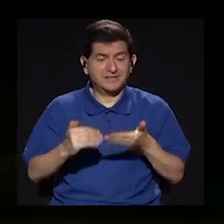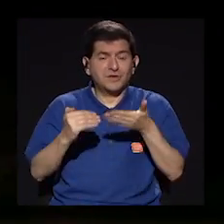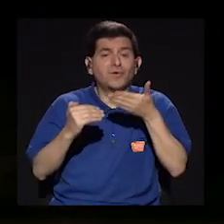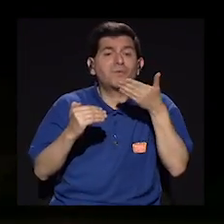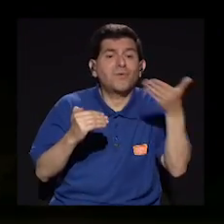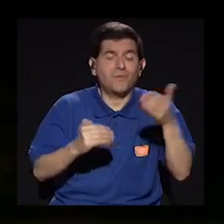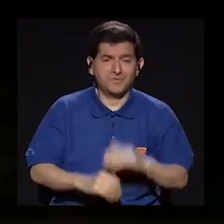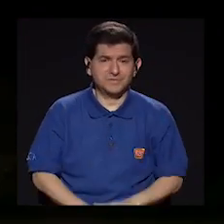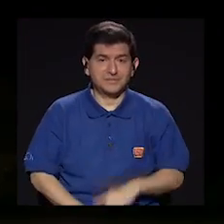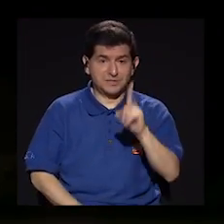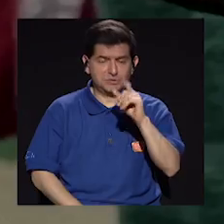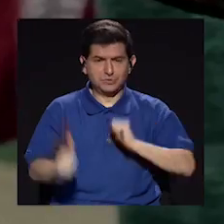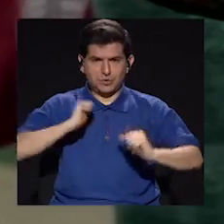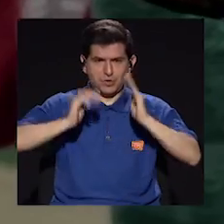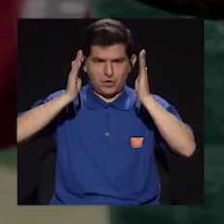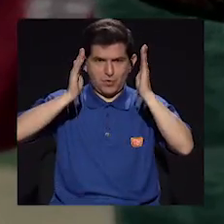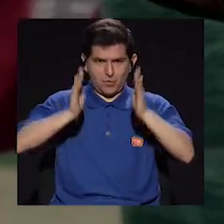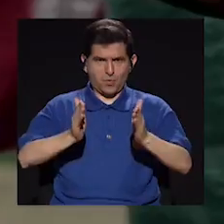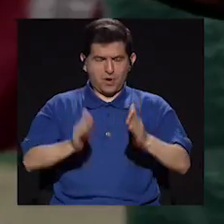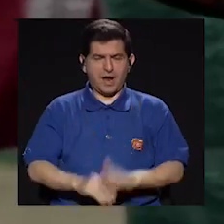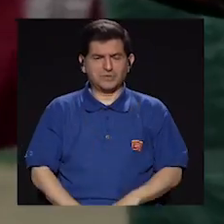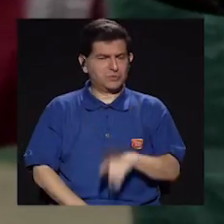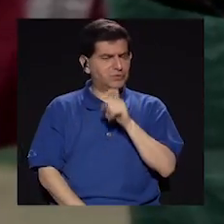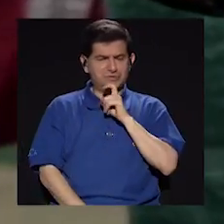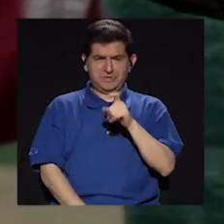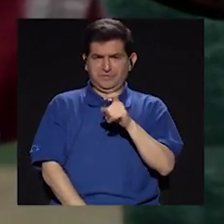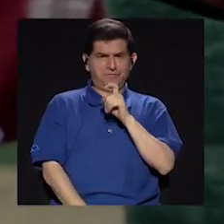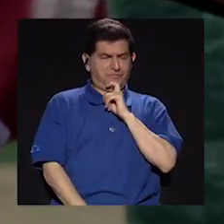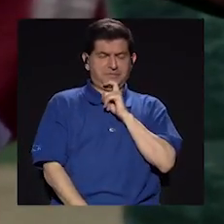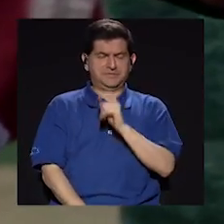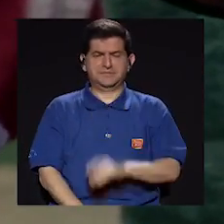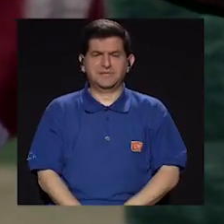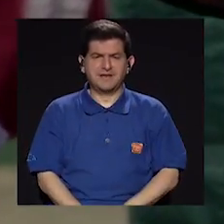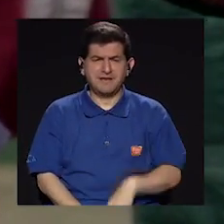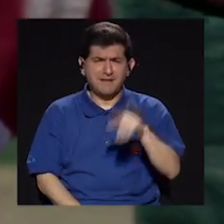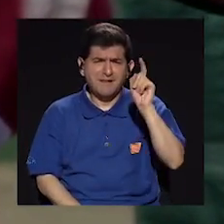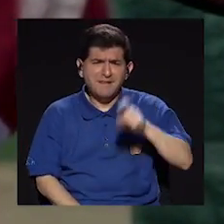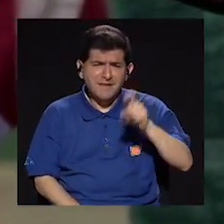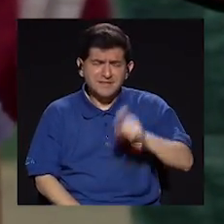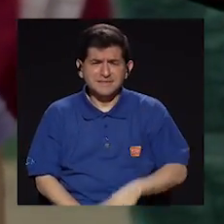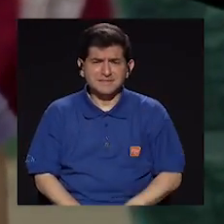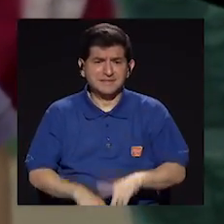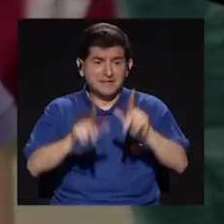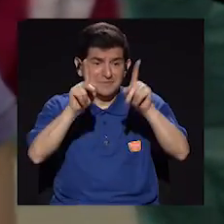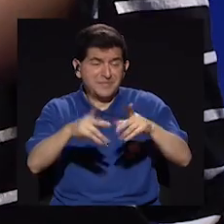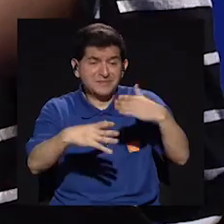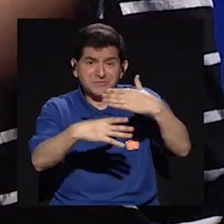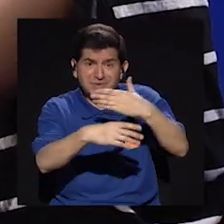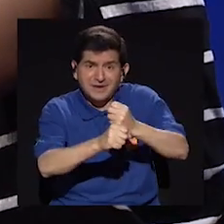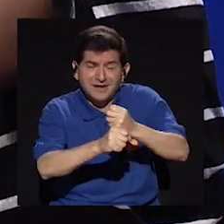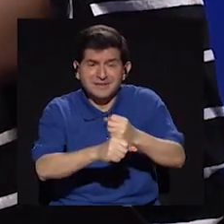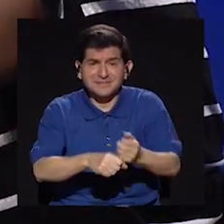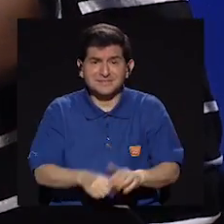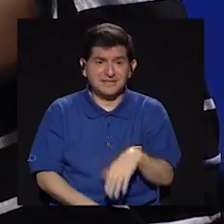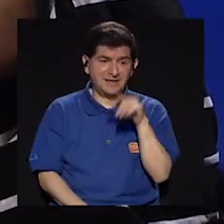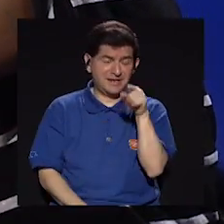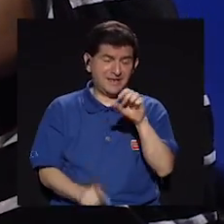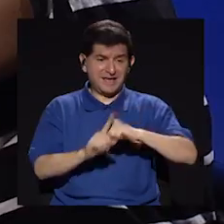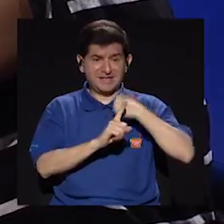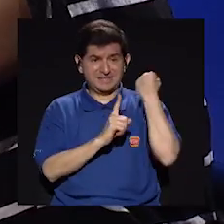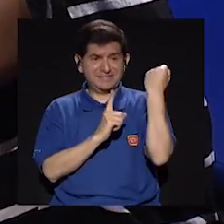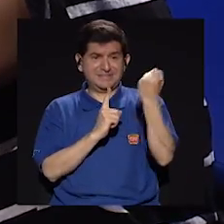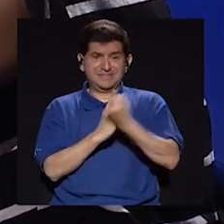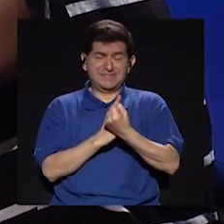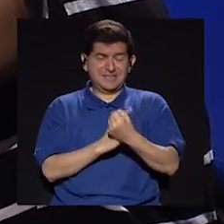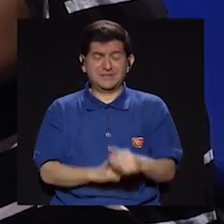o sea, hay cosas, digamos, para un actor que son muy difíciles, que de repente tenés que poner a un actor a hacer cosas que evidentemente